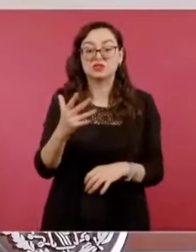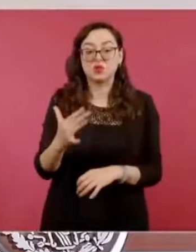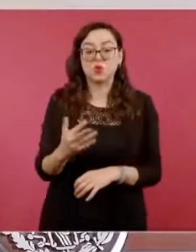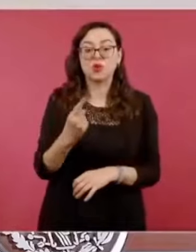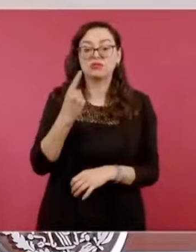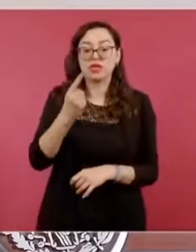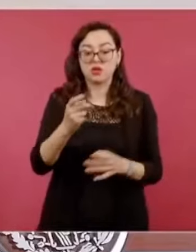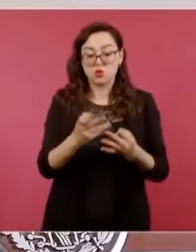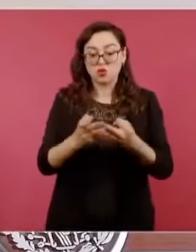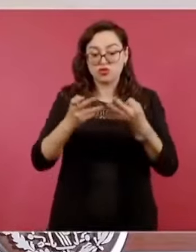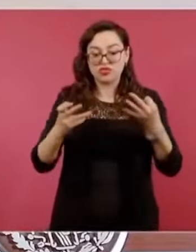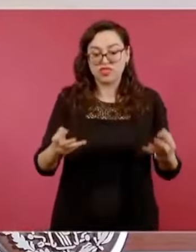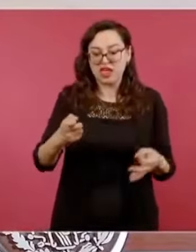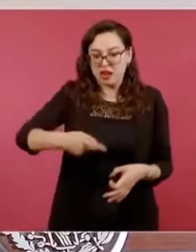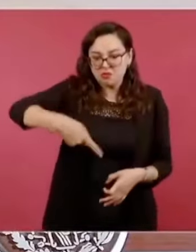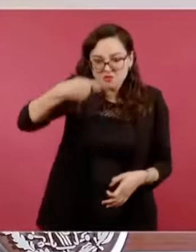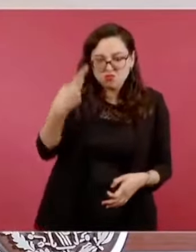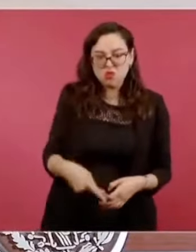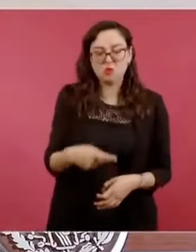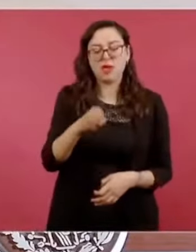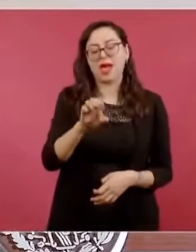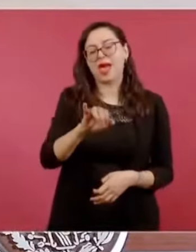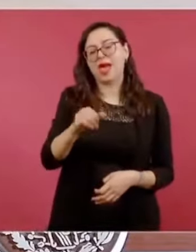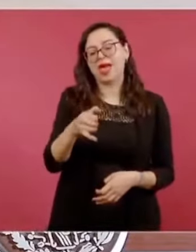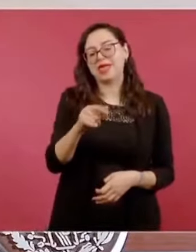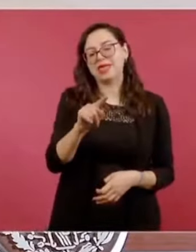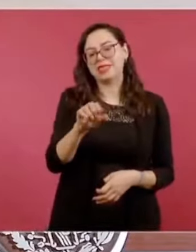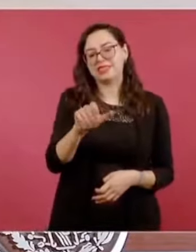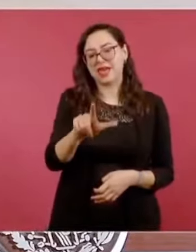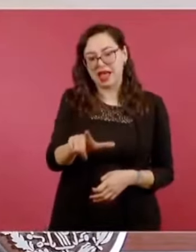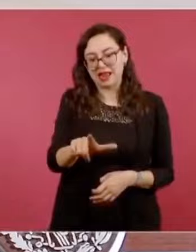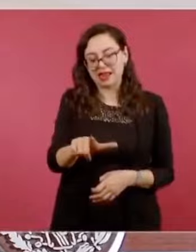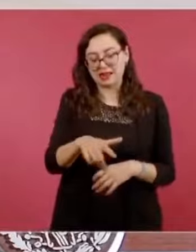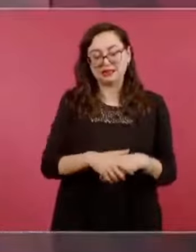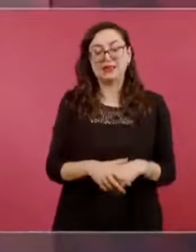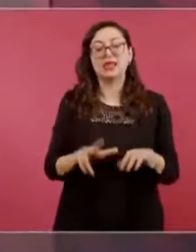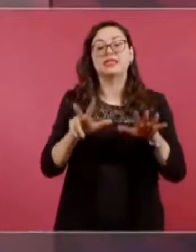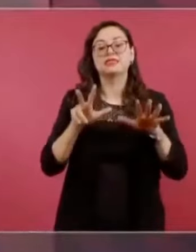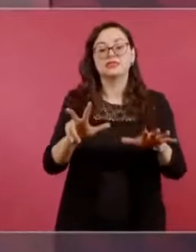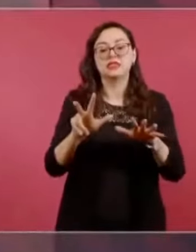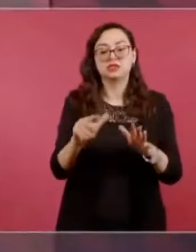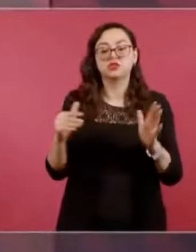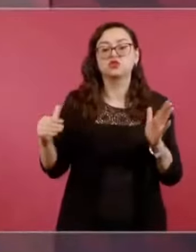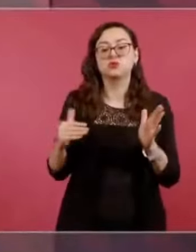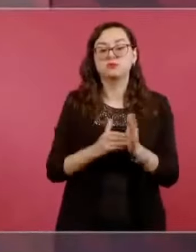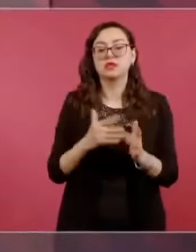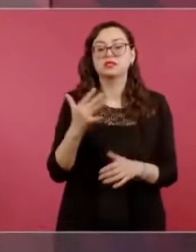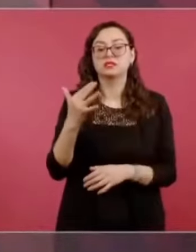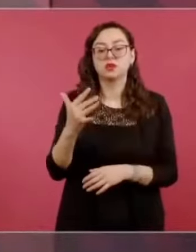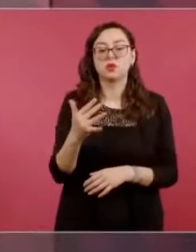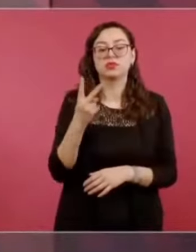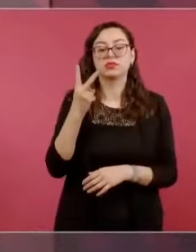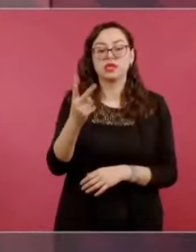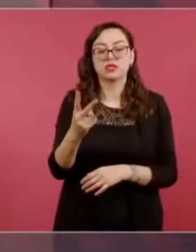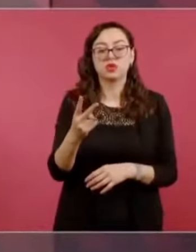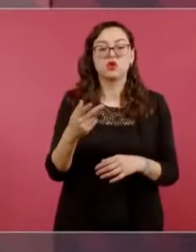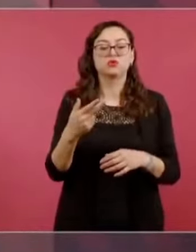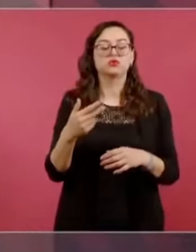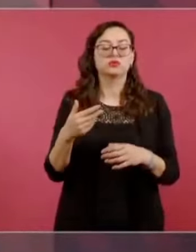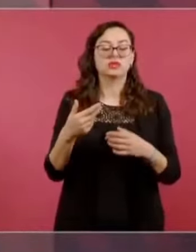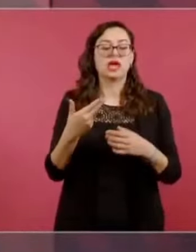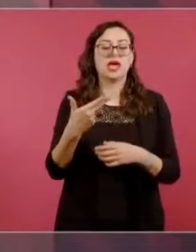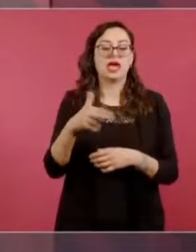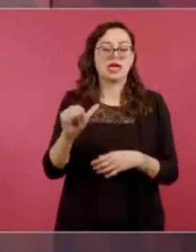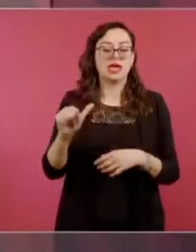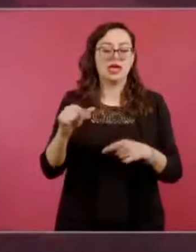con un total de 18 mil 52 hectáreas en beneficio